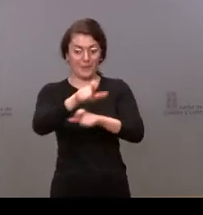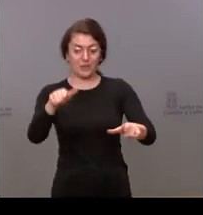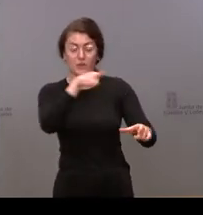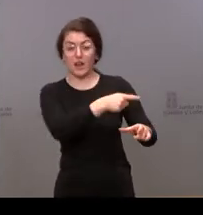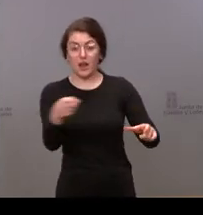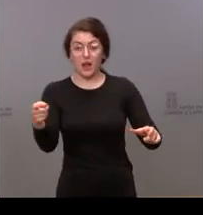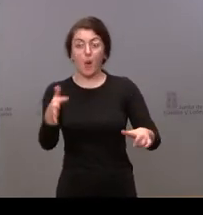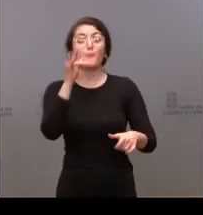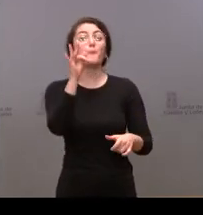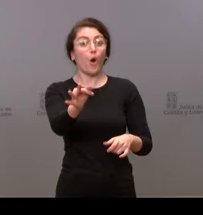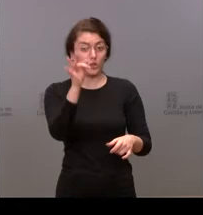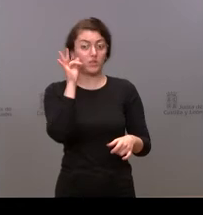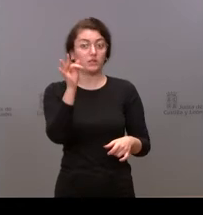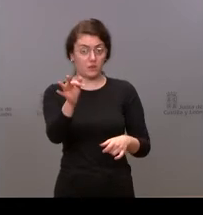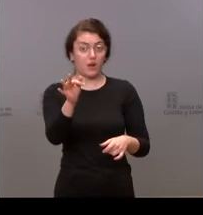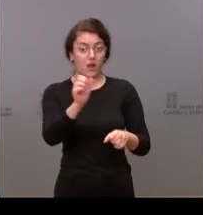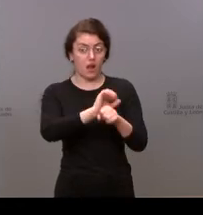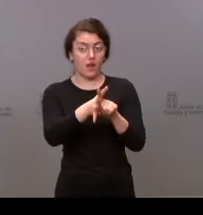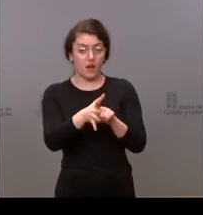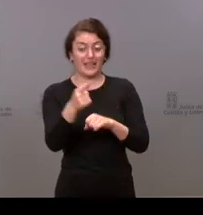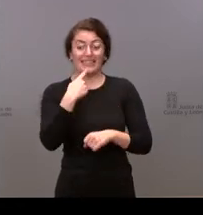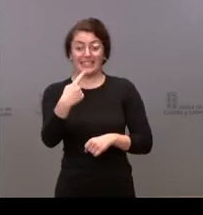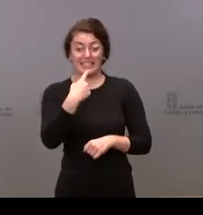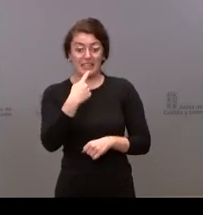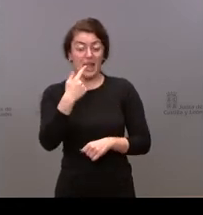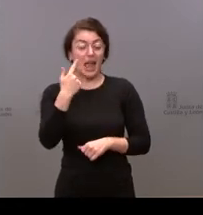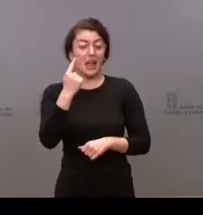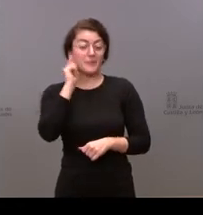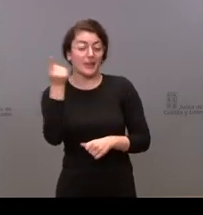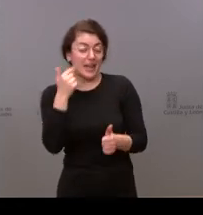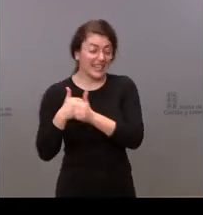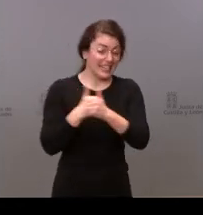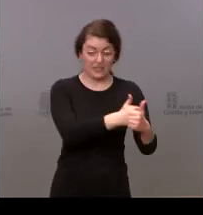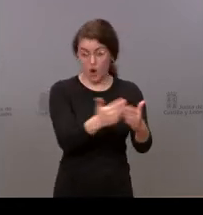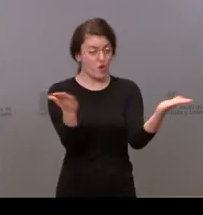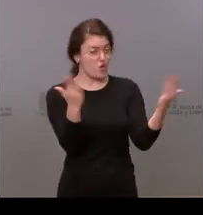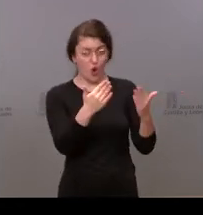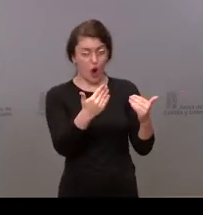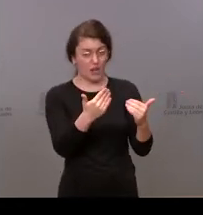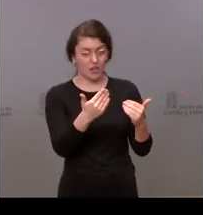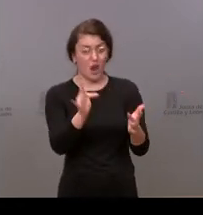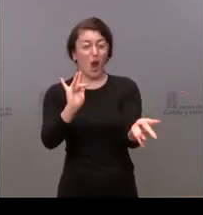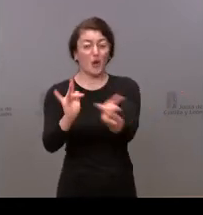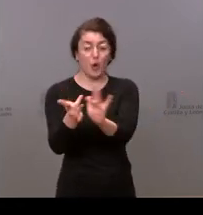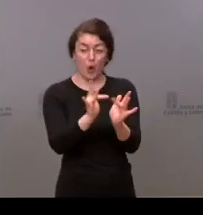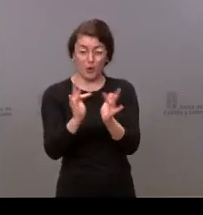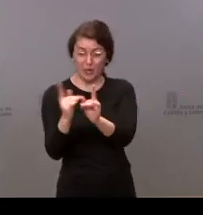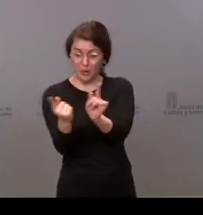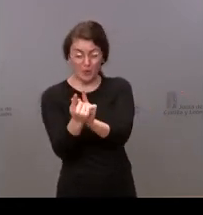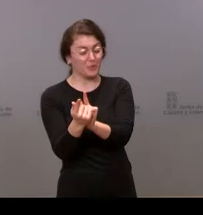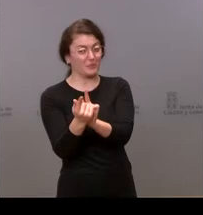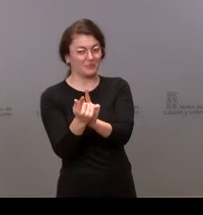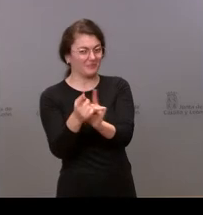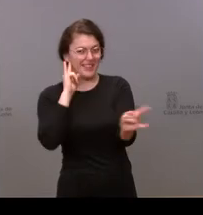comunicando que nos están efectuando los rastreos que nos están llamando a los contactos que no hacen PCR